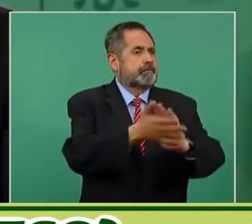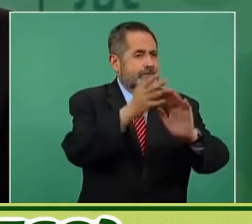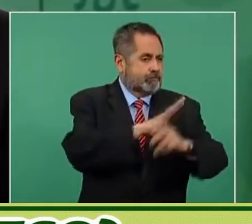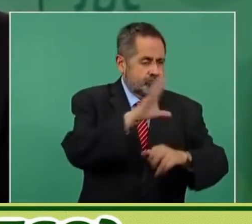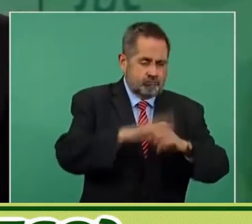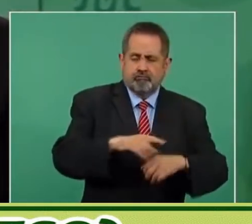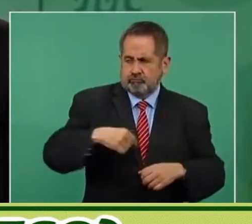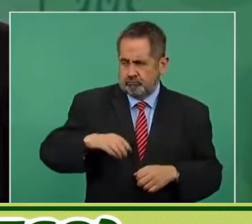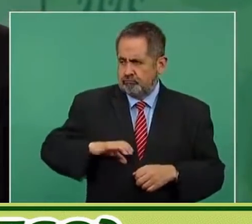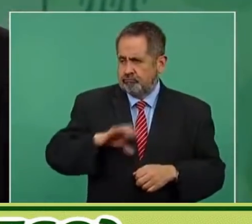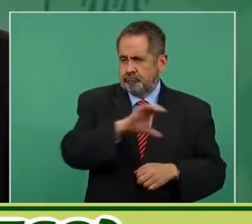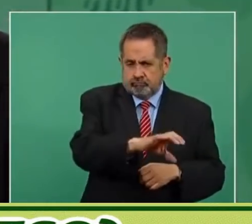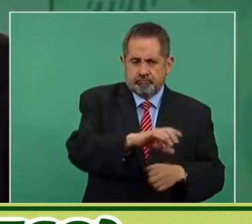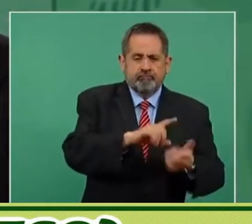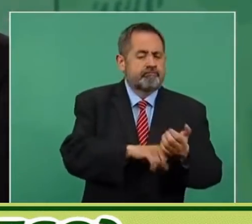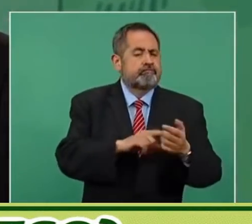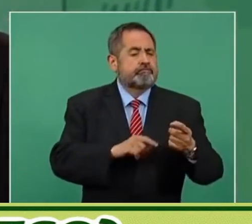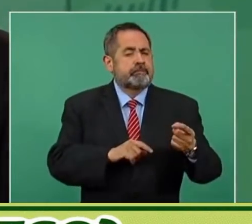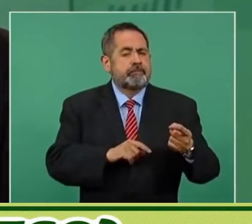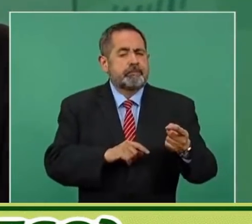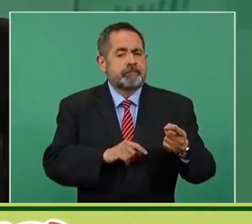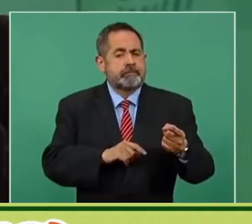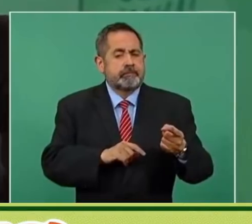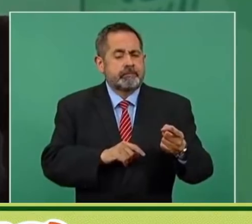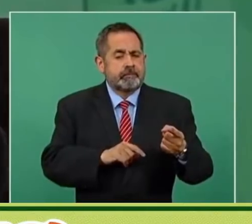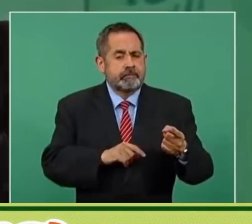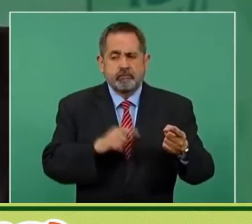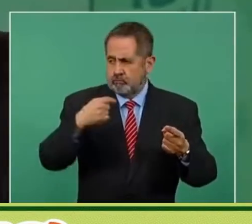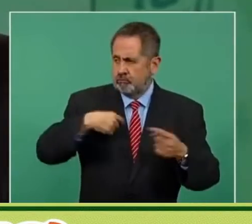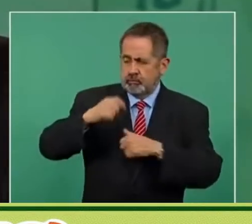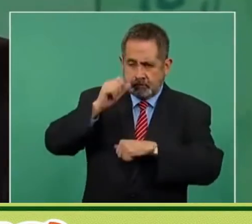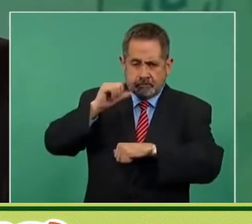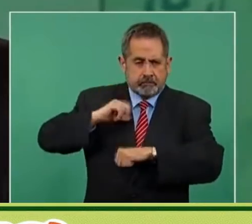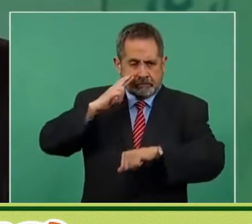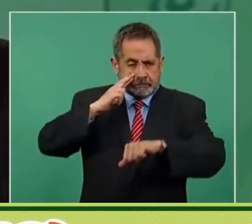te lo opero.